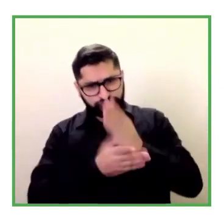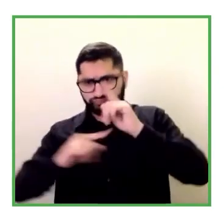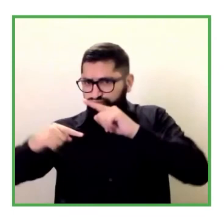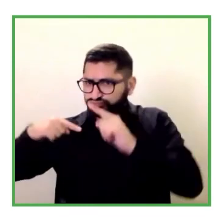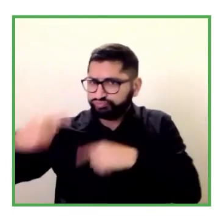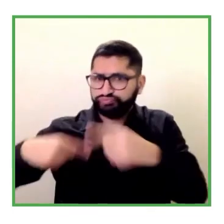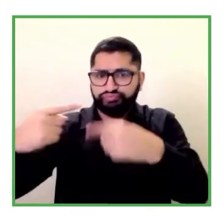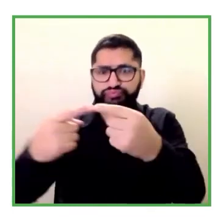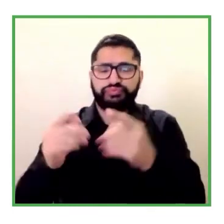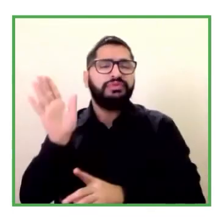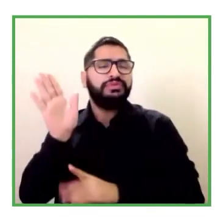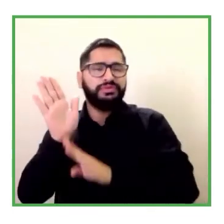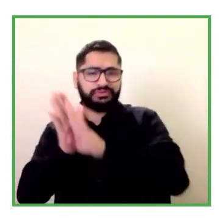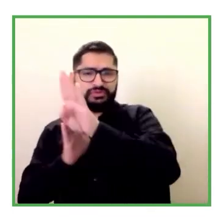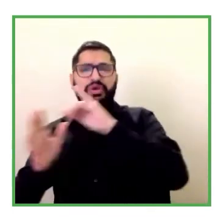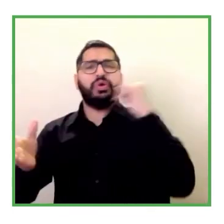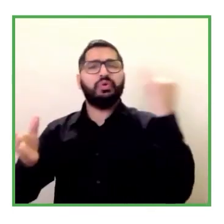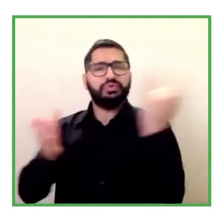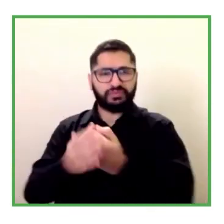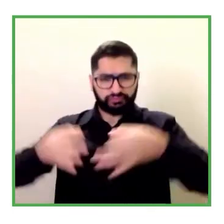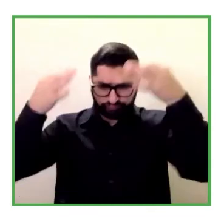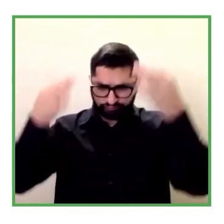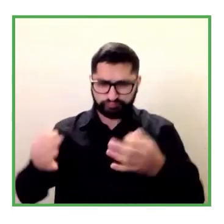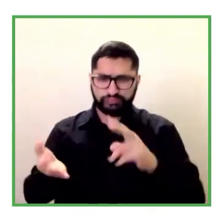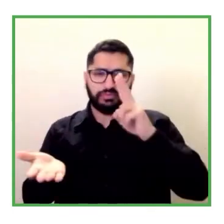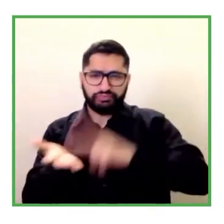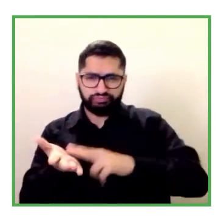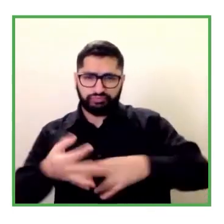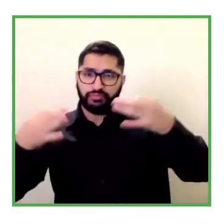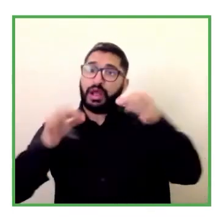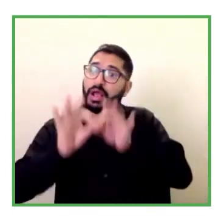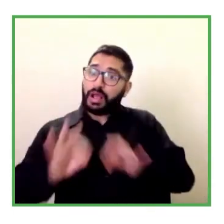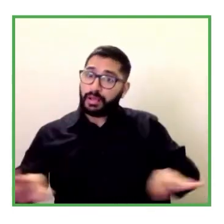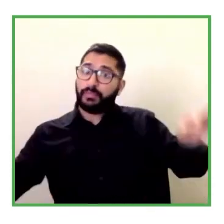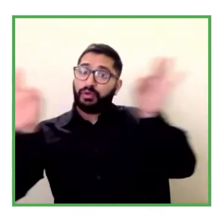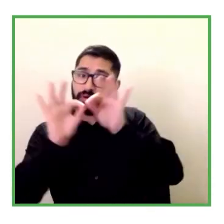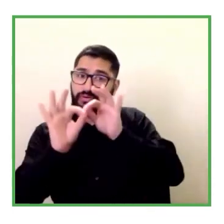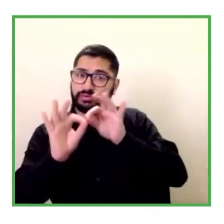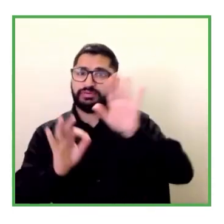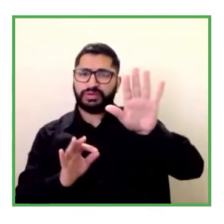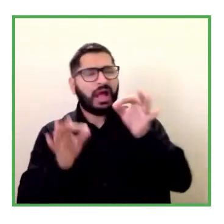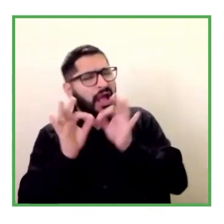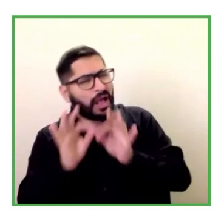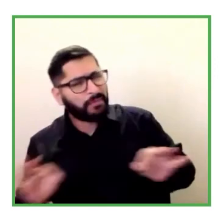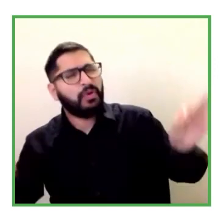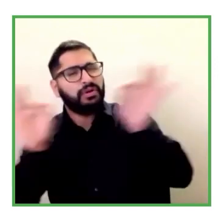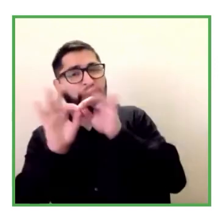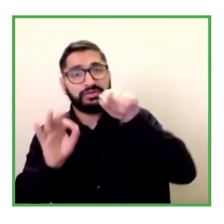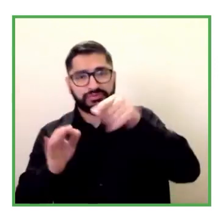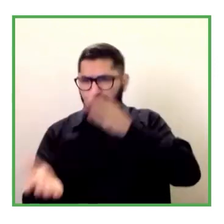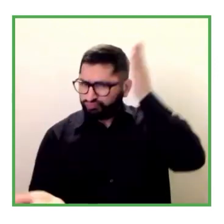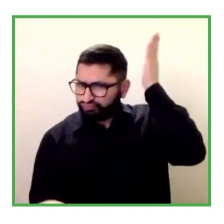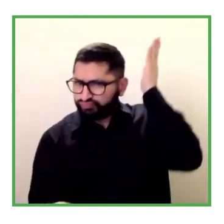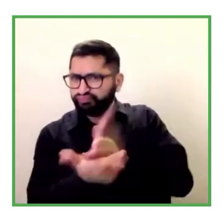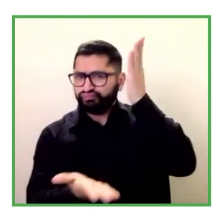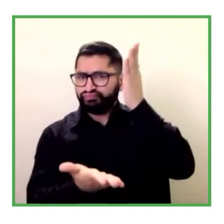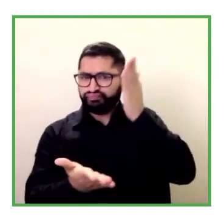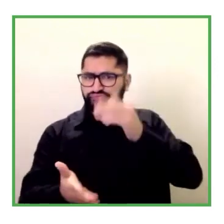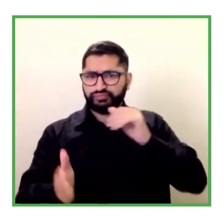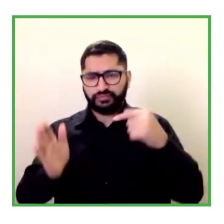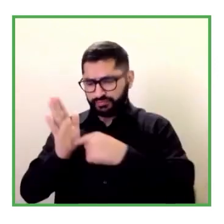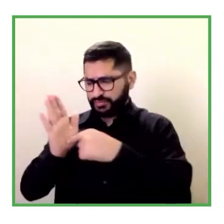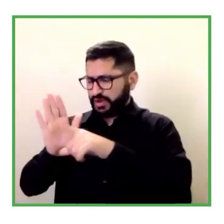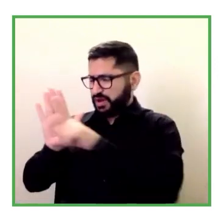significa un paso tremendo para nuestra sociedad el que esto se esté exigiendo porque va más allá de la ley va más allá de solamente el